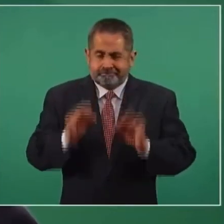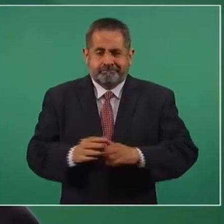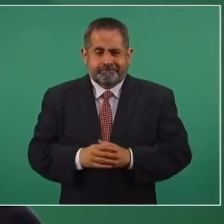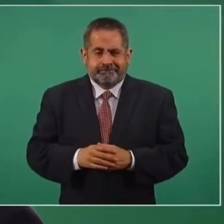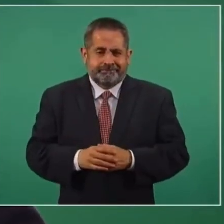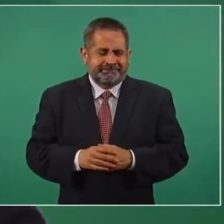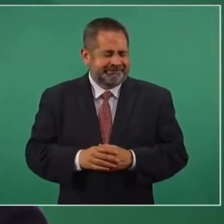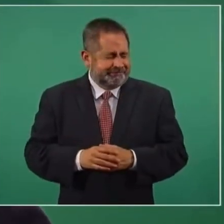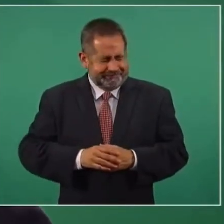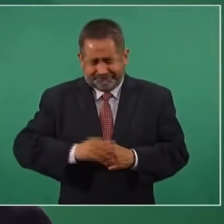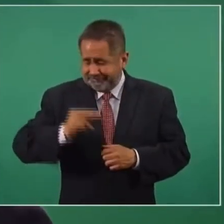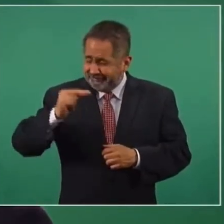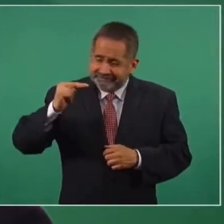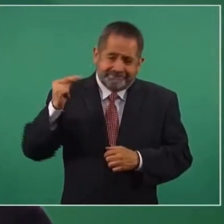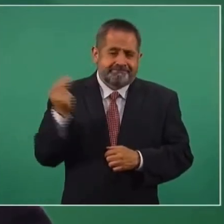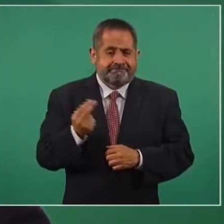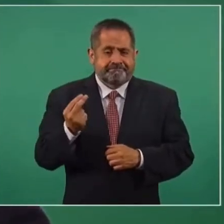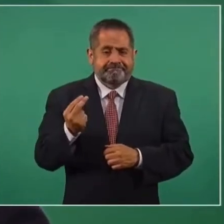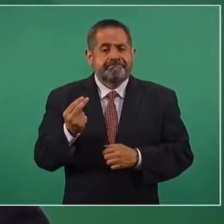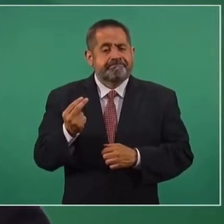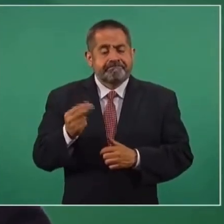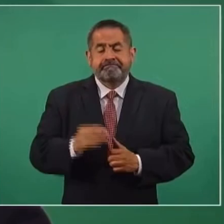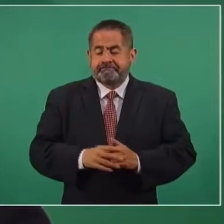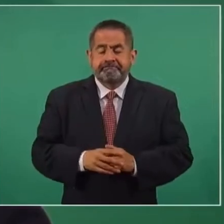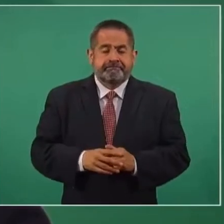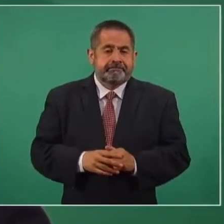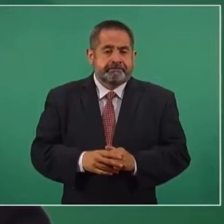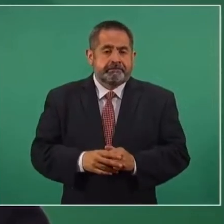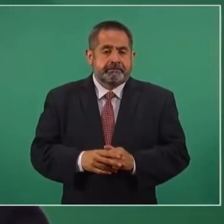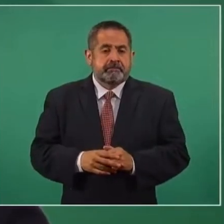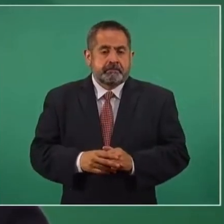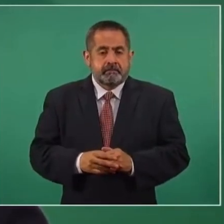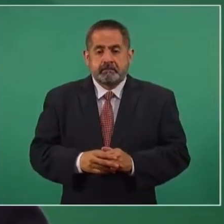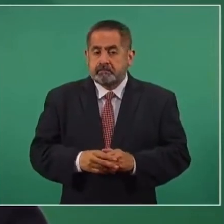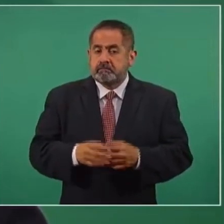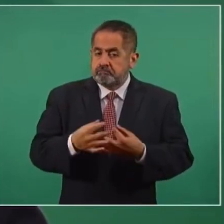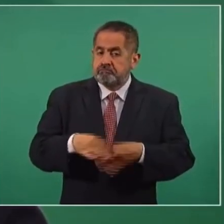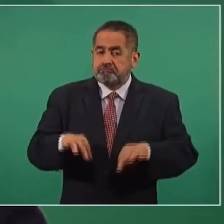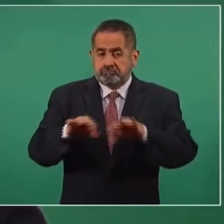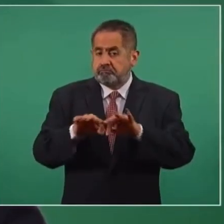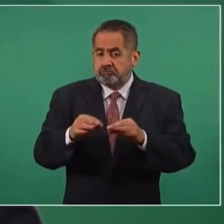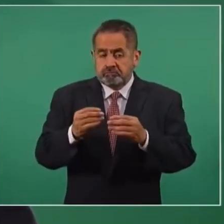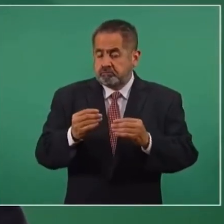indispensable, es muy importante.